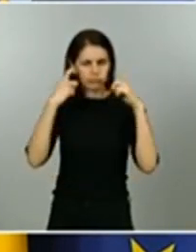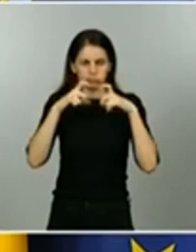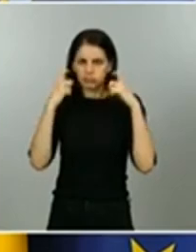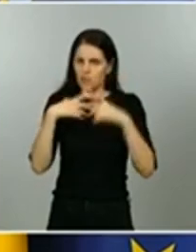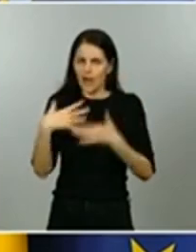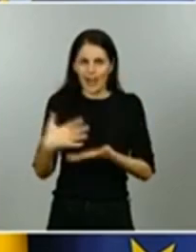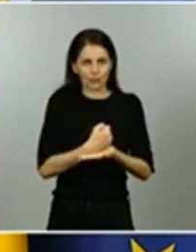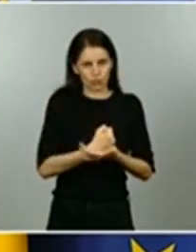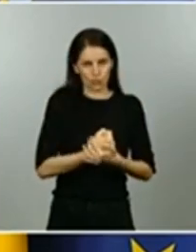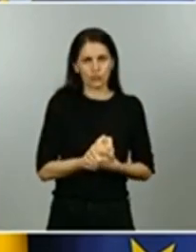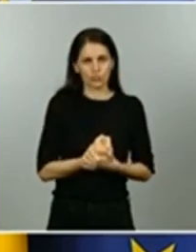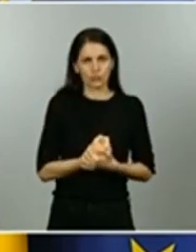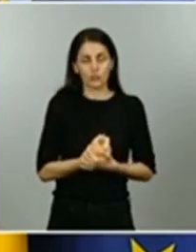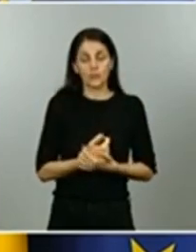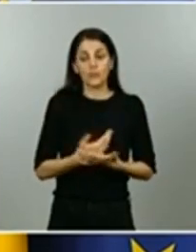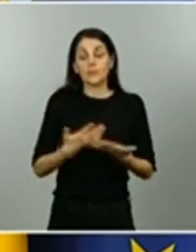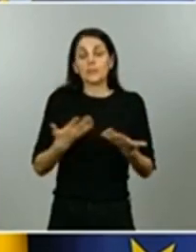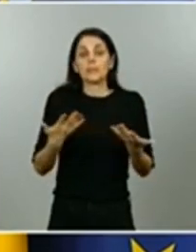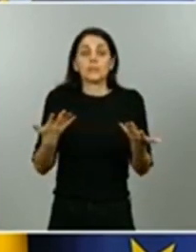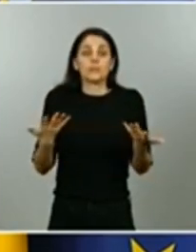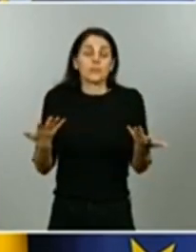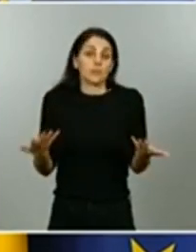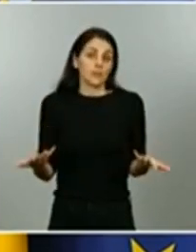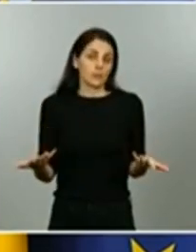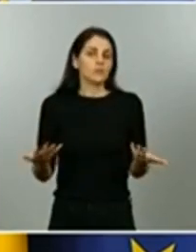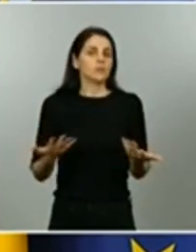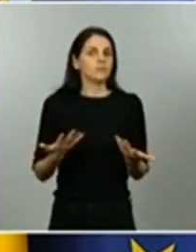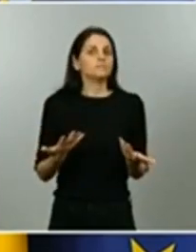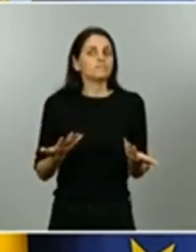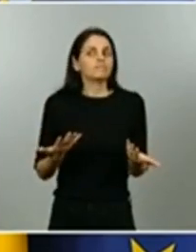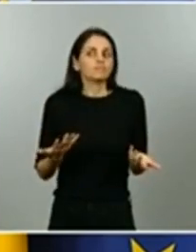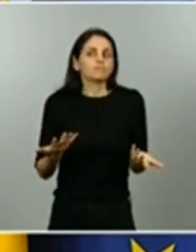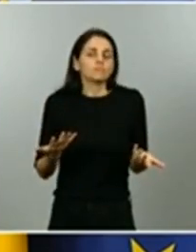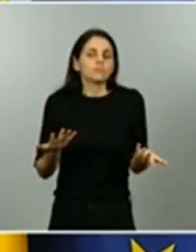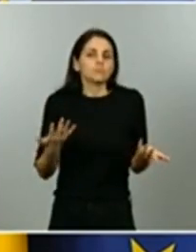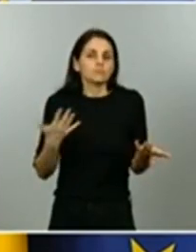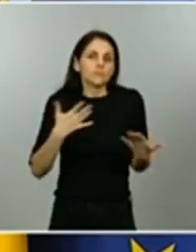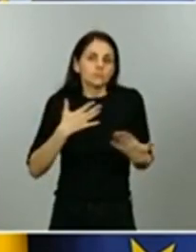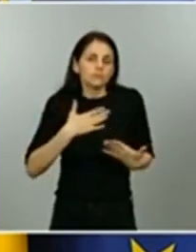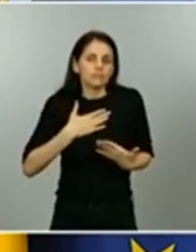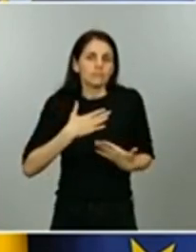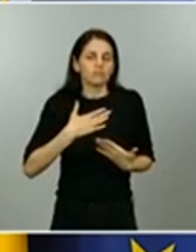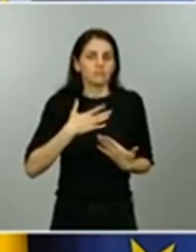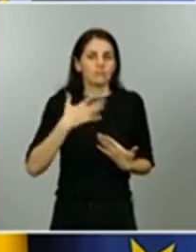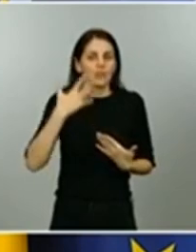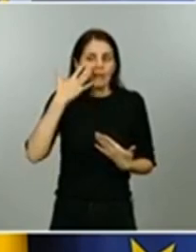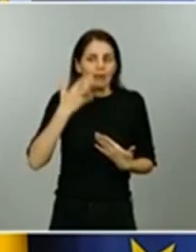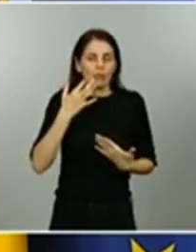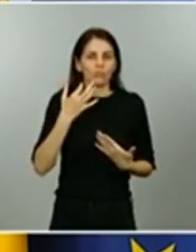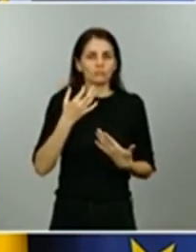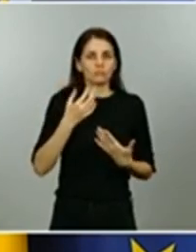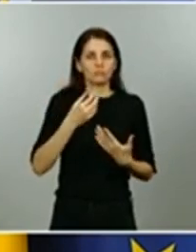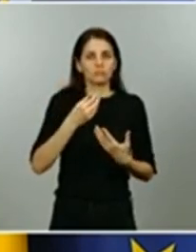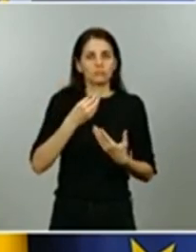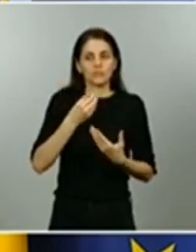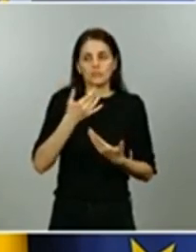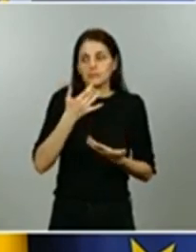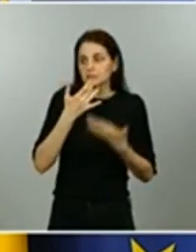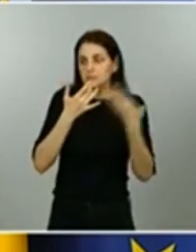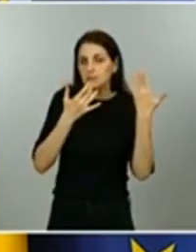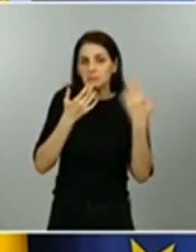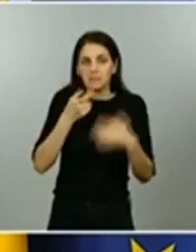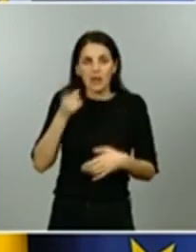y por lo tanto entendemos que desde mi punto de vista el uso de estas mascarillas y si la distribuyen yo no tengo nada